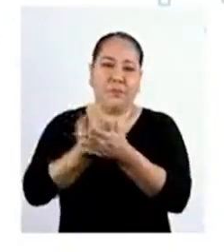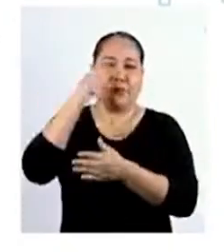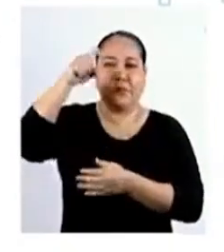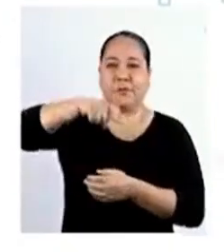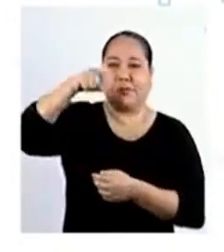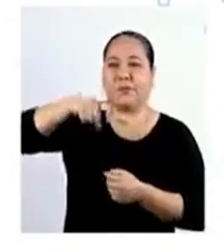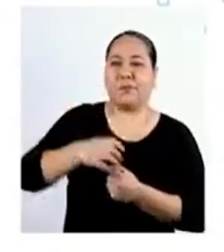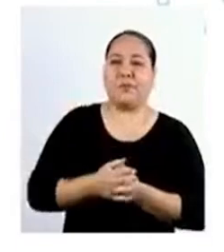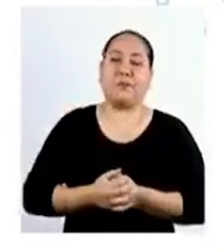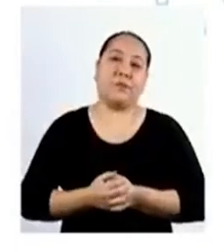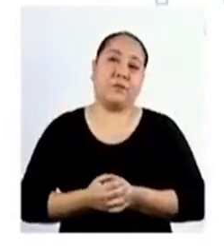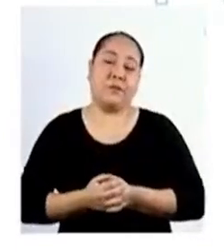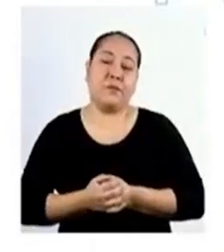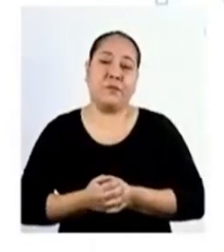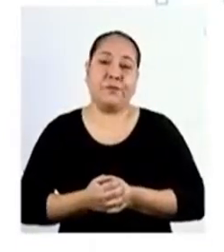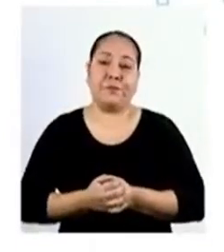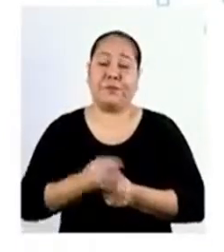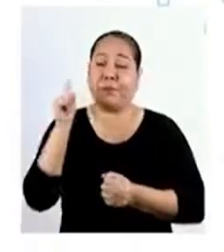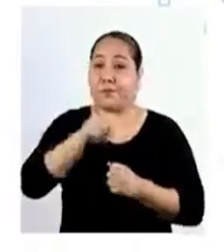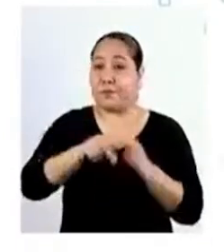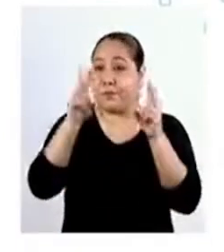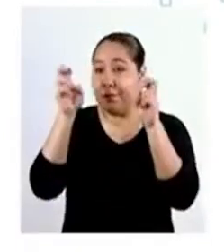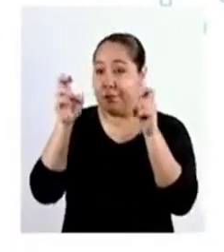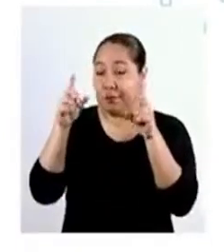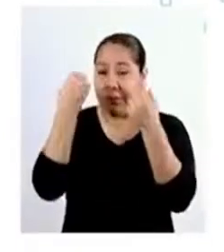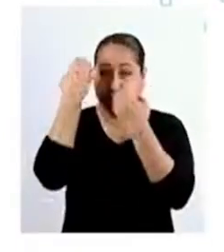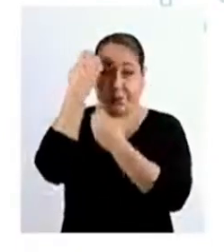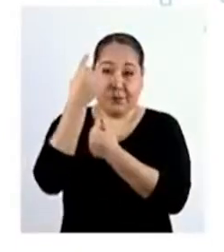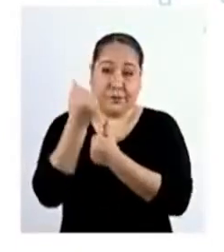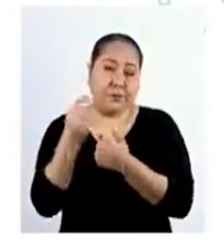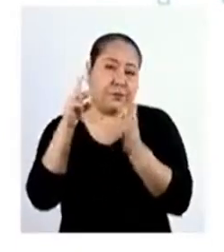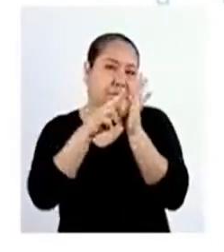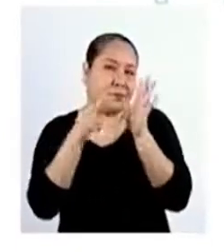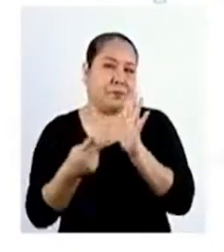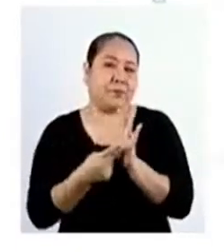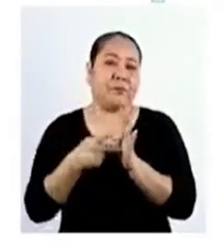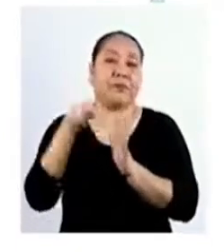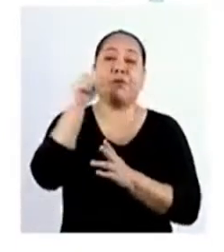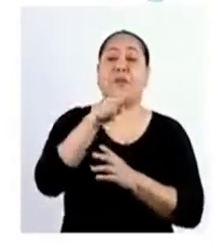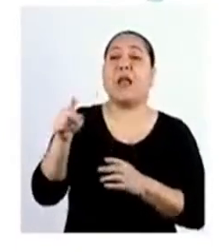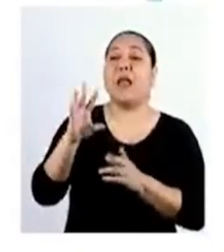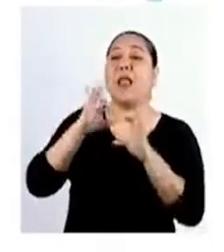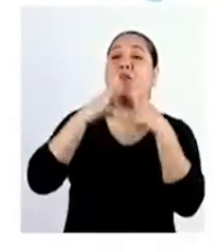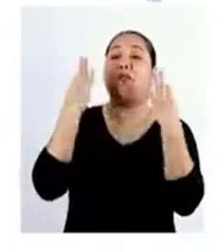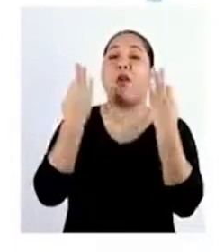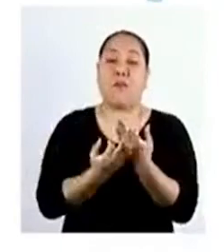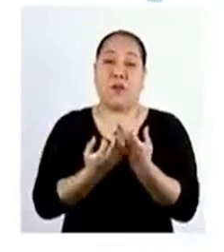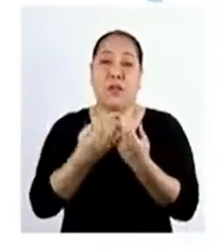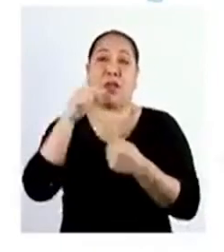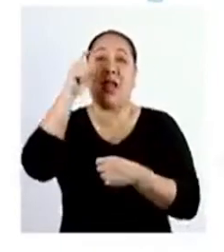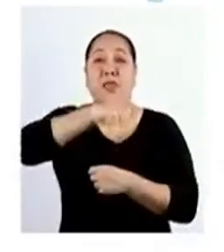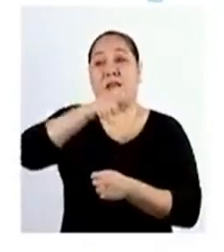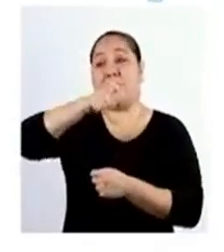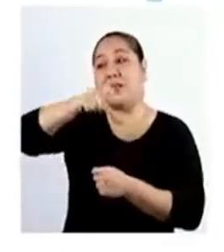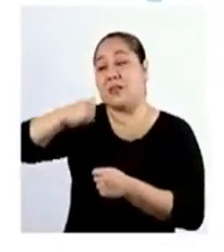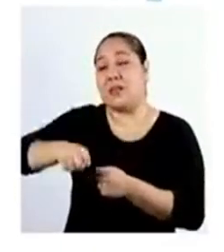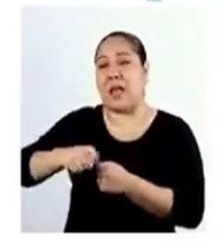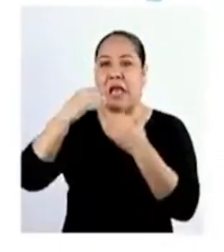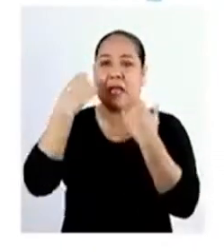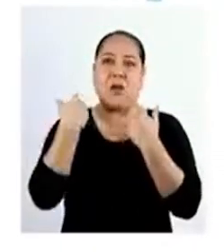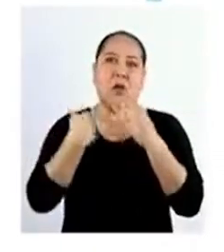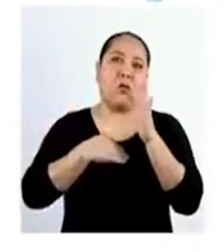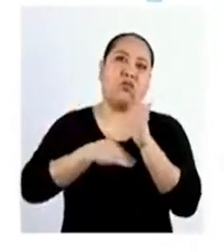que hay que cubrir. Esto en términos económicos quiere decir que nuestras familias tienen necesidades